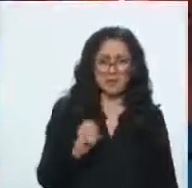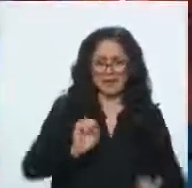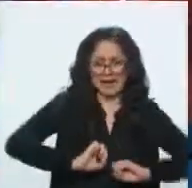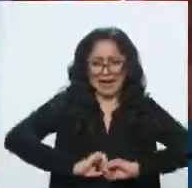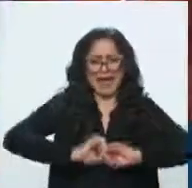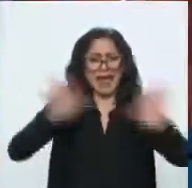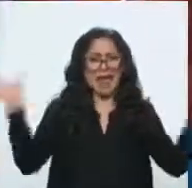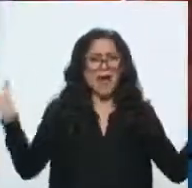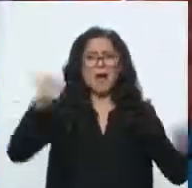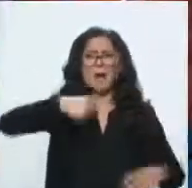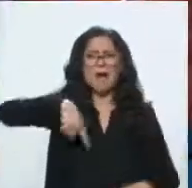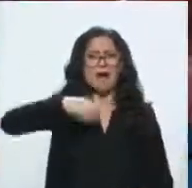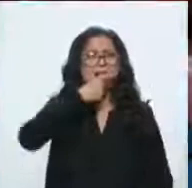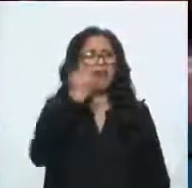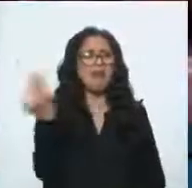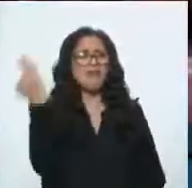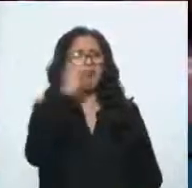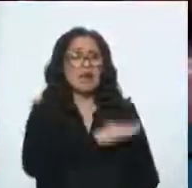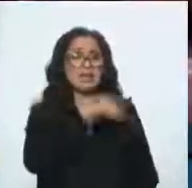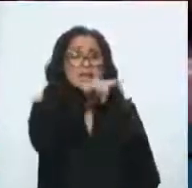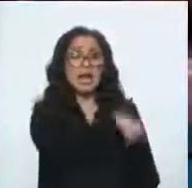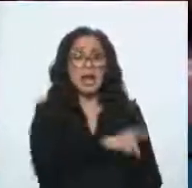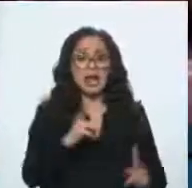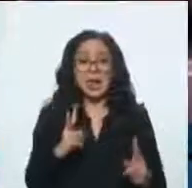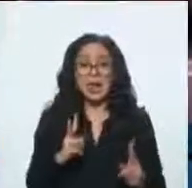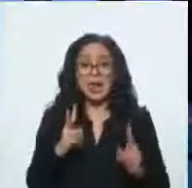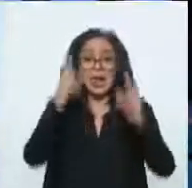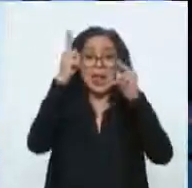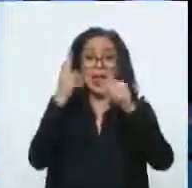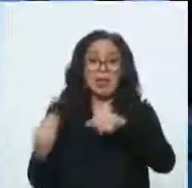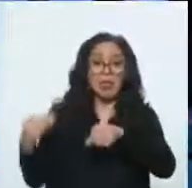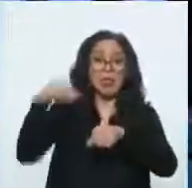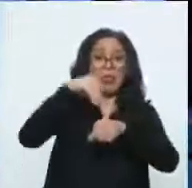como sucedió a los pocos segundos de que lo trepó. ¿Qué ganó?